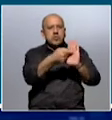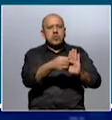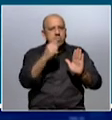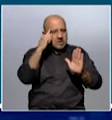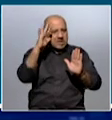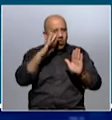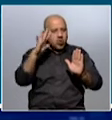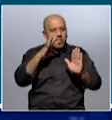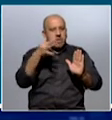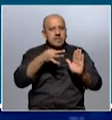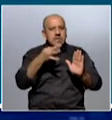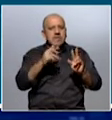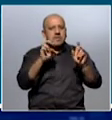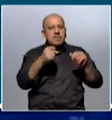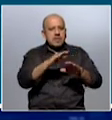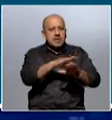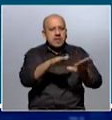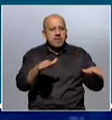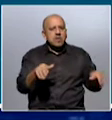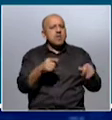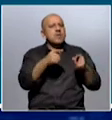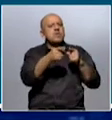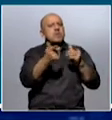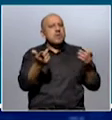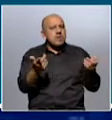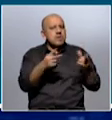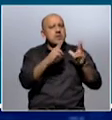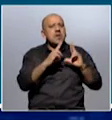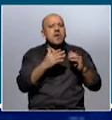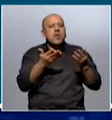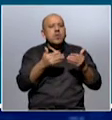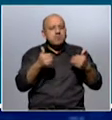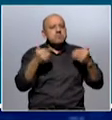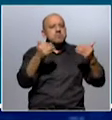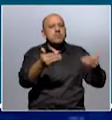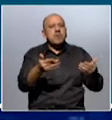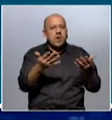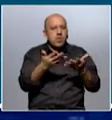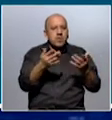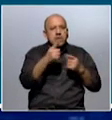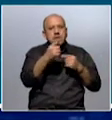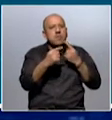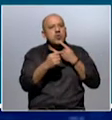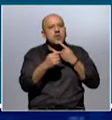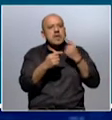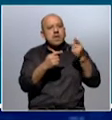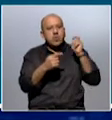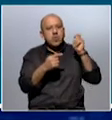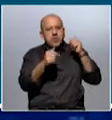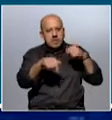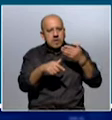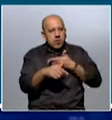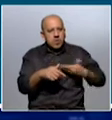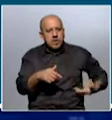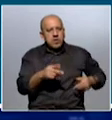psicóloga especializada en infancia. ¿Qué comentario le merece lo que se viene conociendo ahora de las políticas públicas de este gobierno